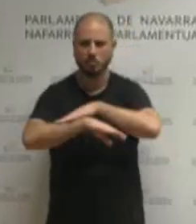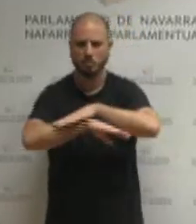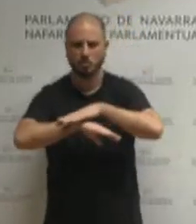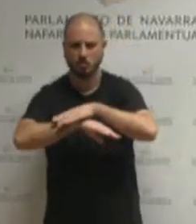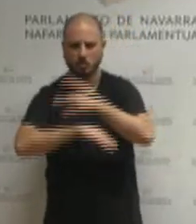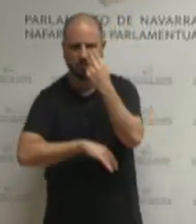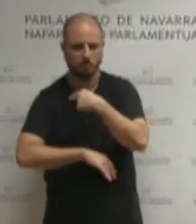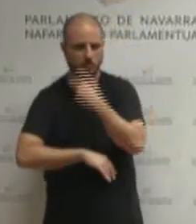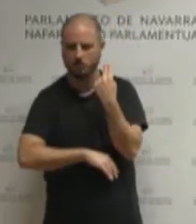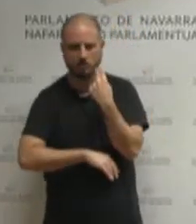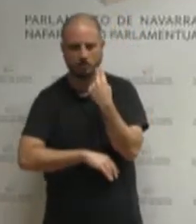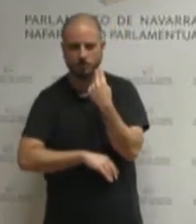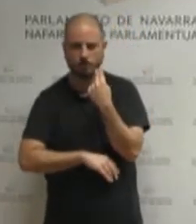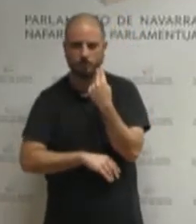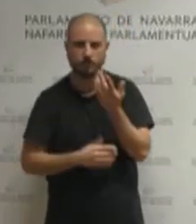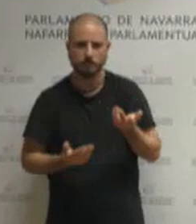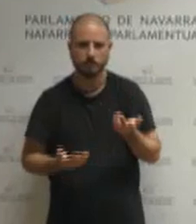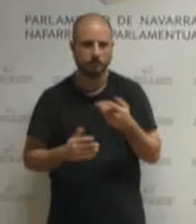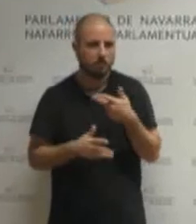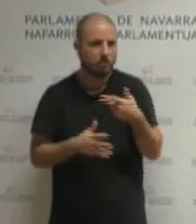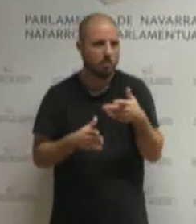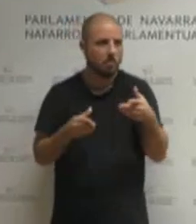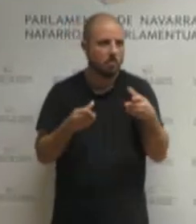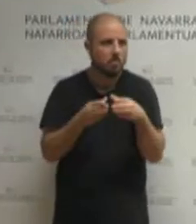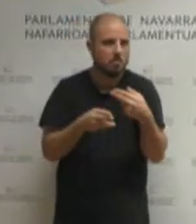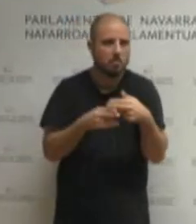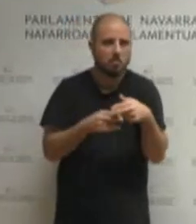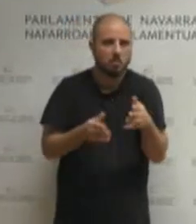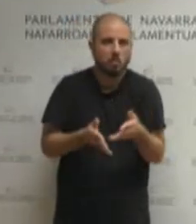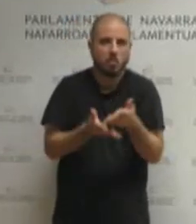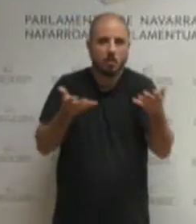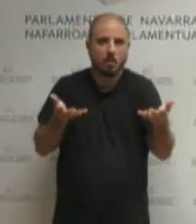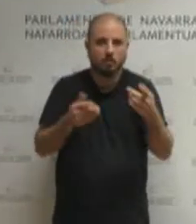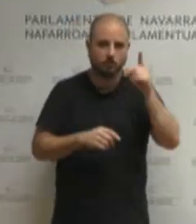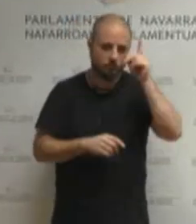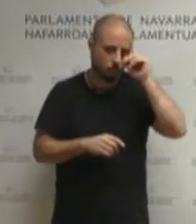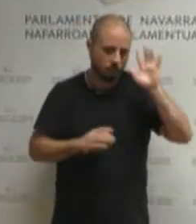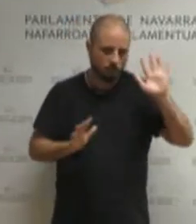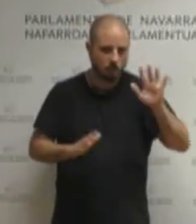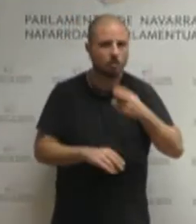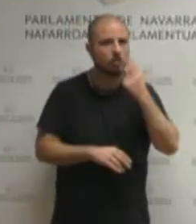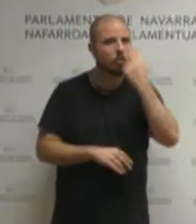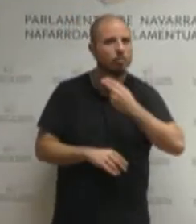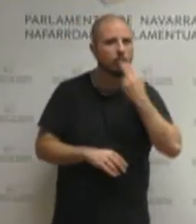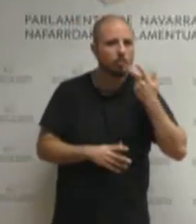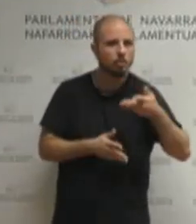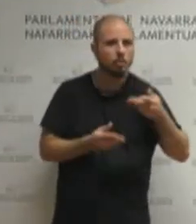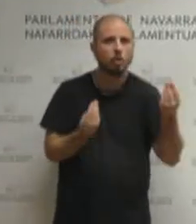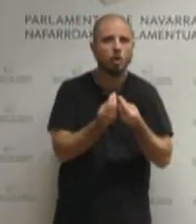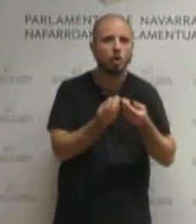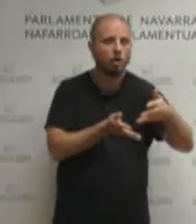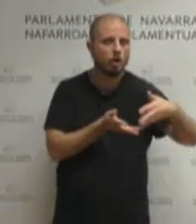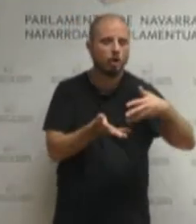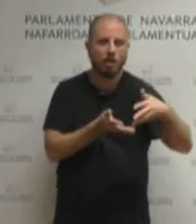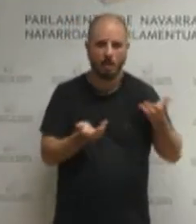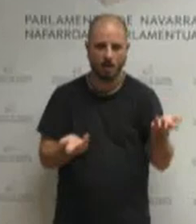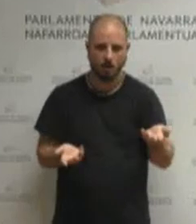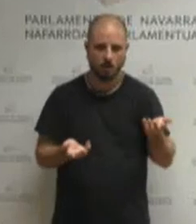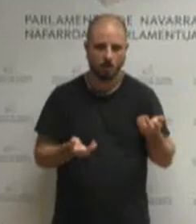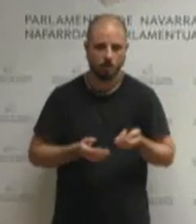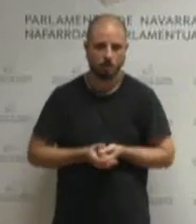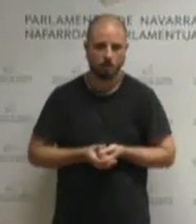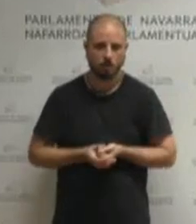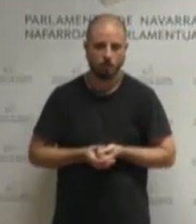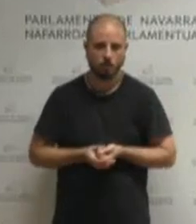alderdi politikorekin kompromisori Nafar herritarrekin daukagu gugan konfidantza jarri dutenekin eta